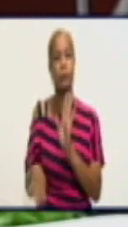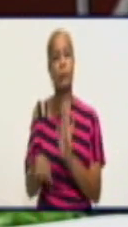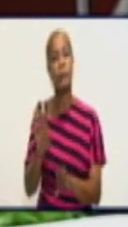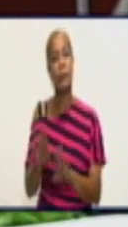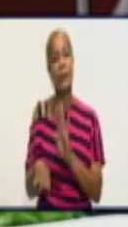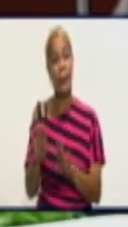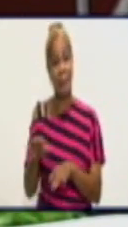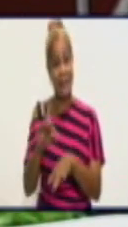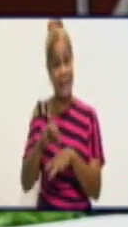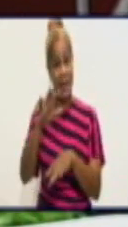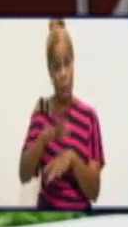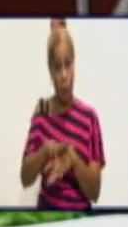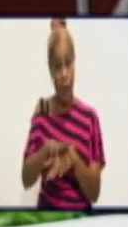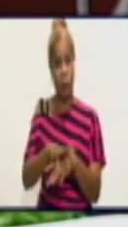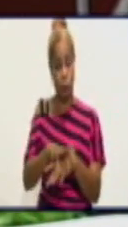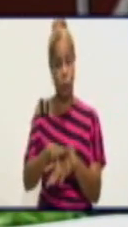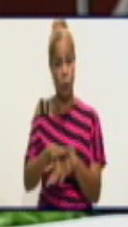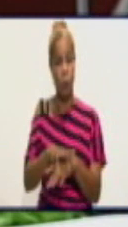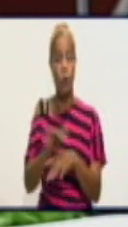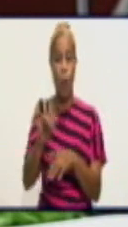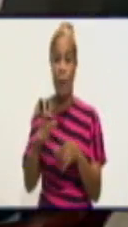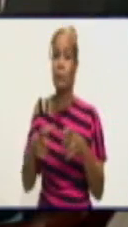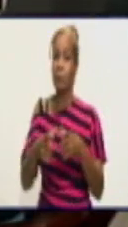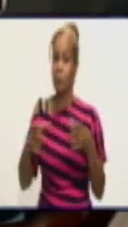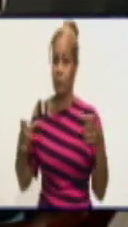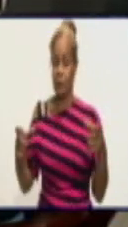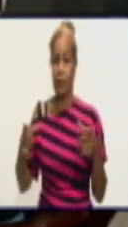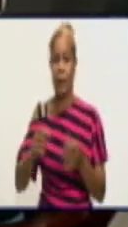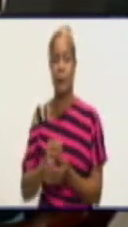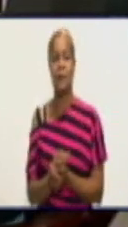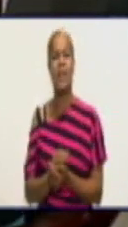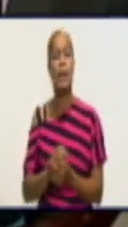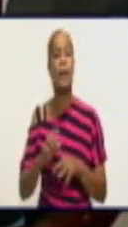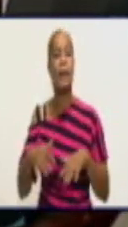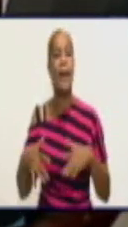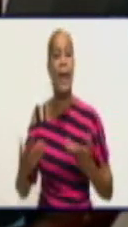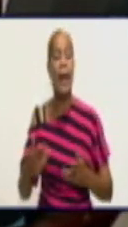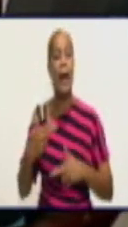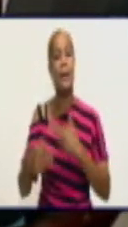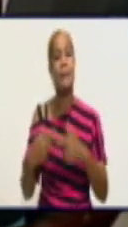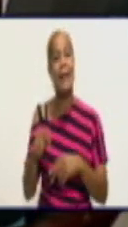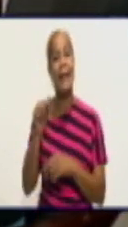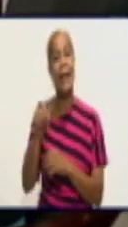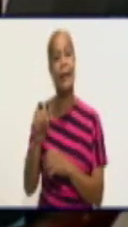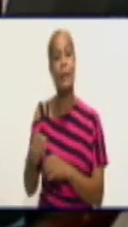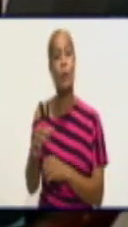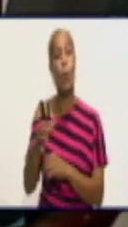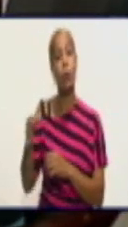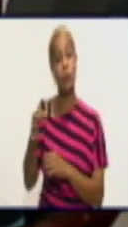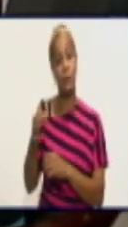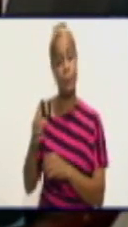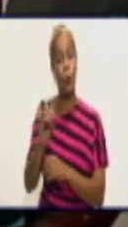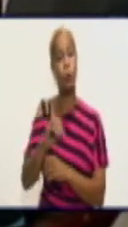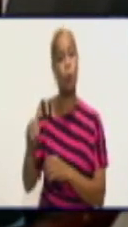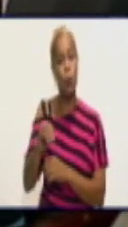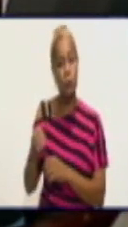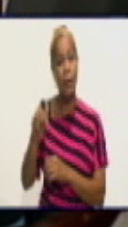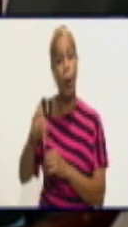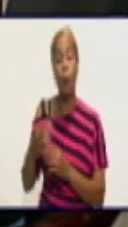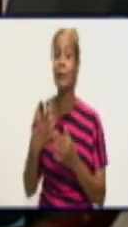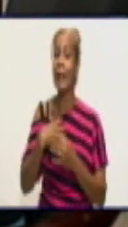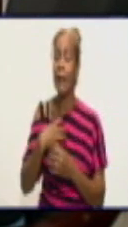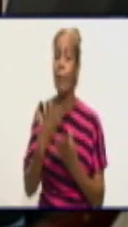extensión territorial. ¿Qué hacer en esos municipios donde hoy la tasa es tan alta